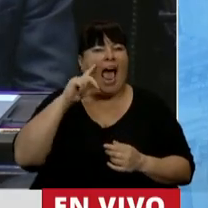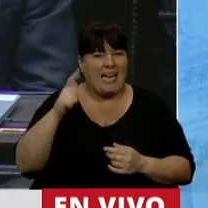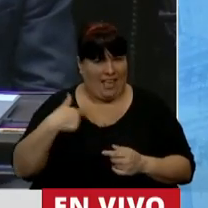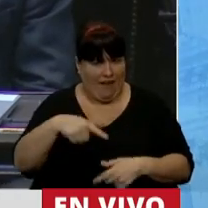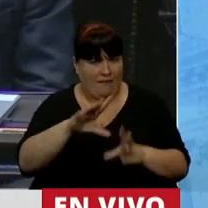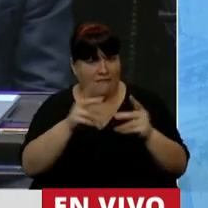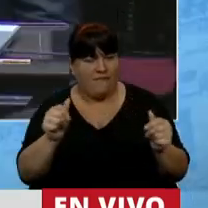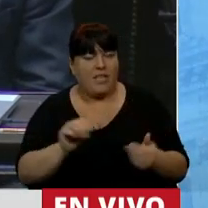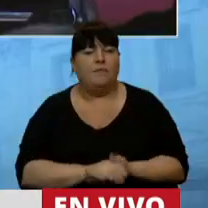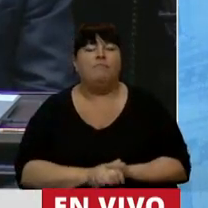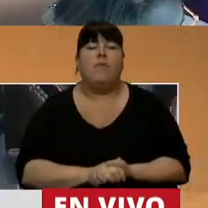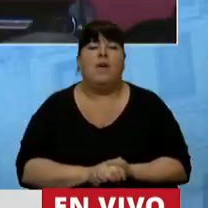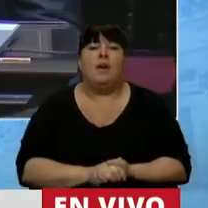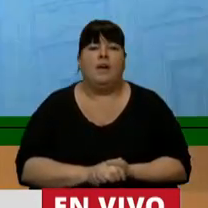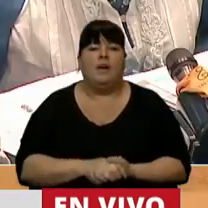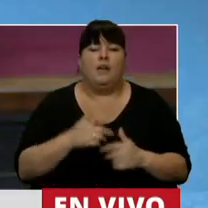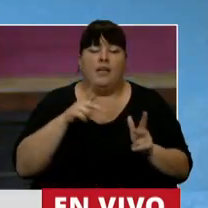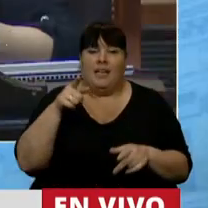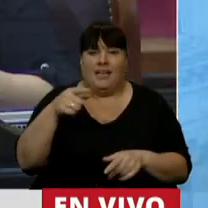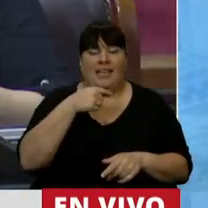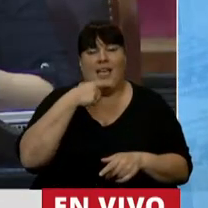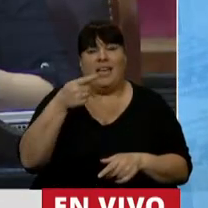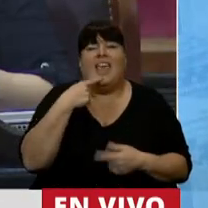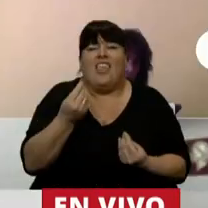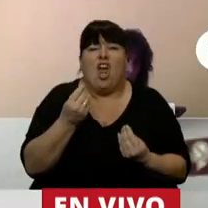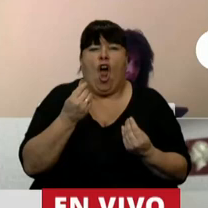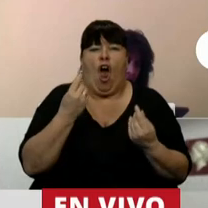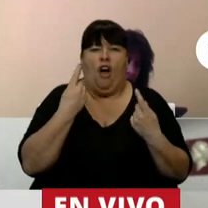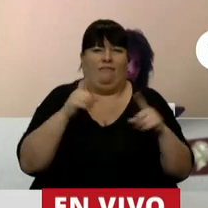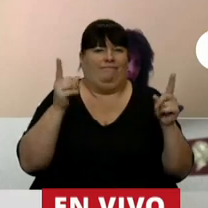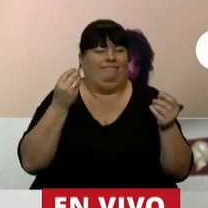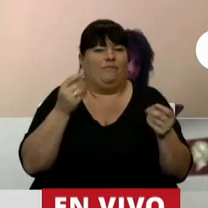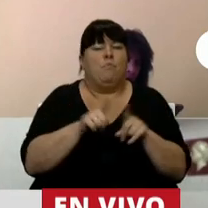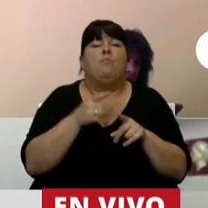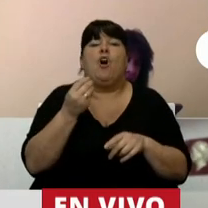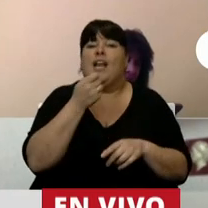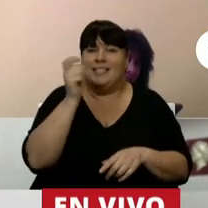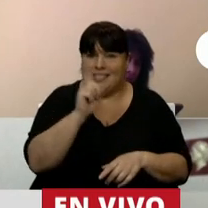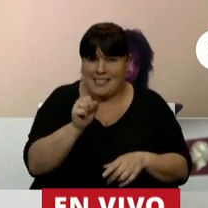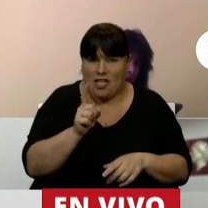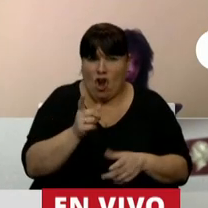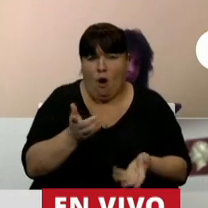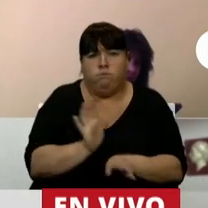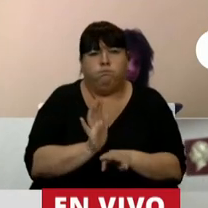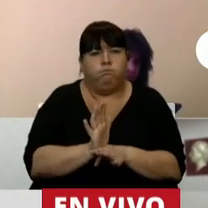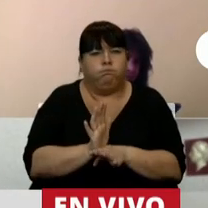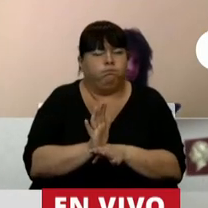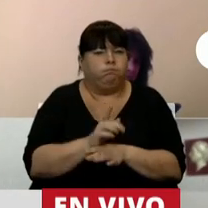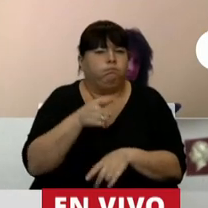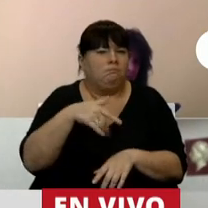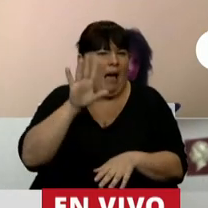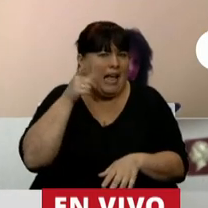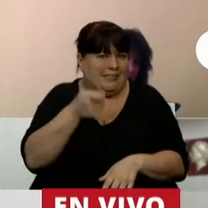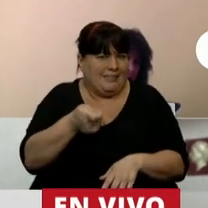voy terminando, que quiso decir que esto era un fenómeno, porque si no estaríamos ante el mayor